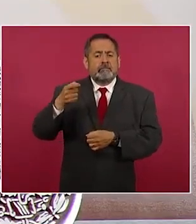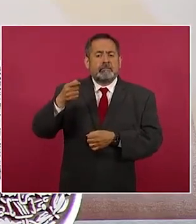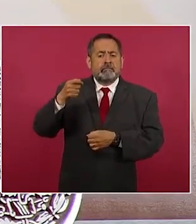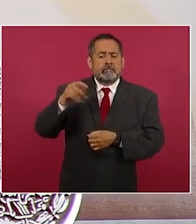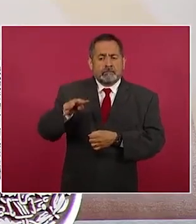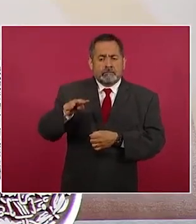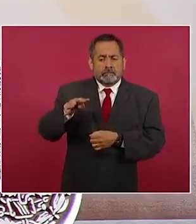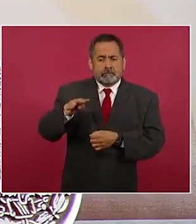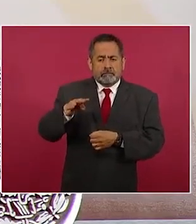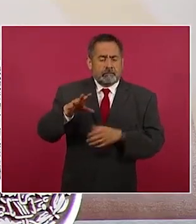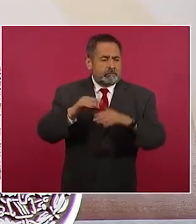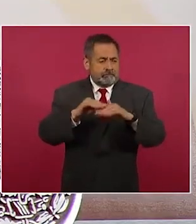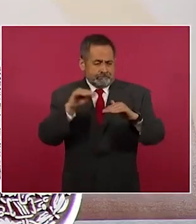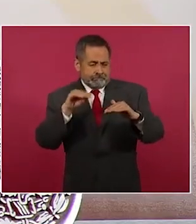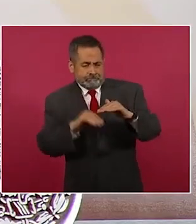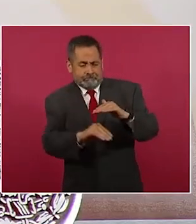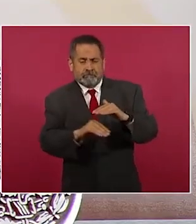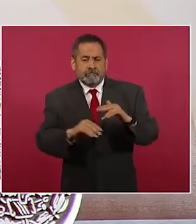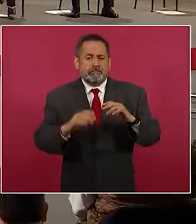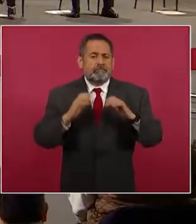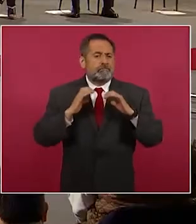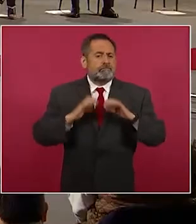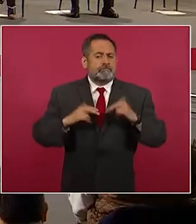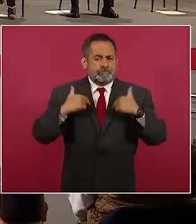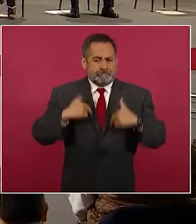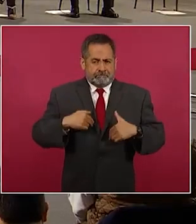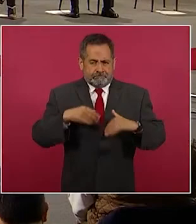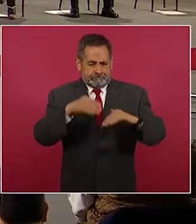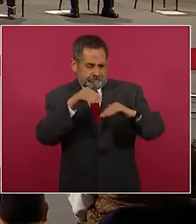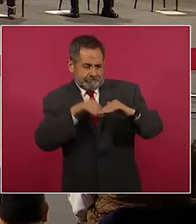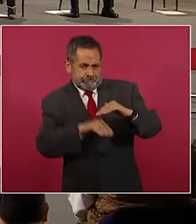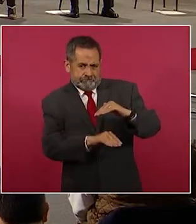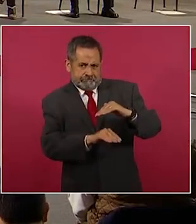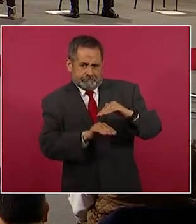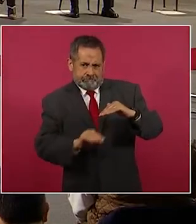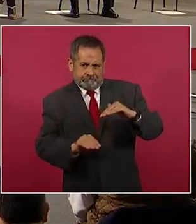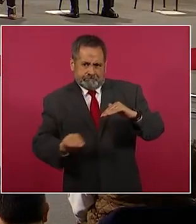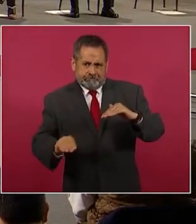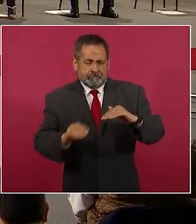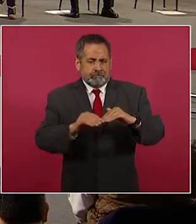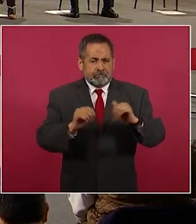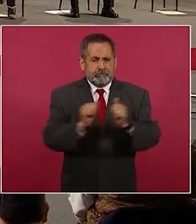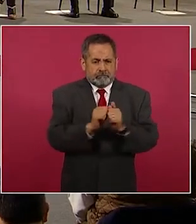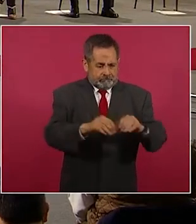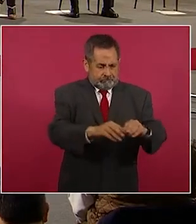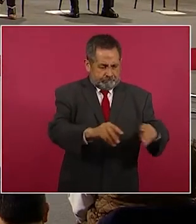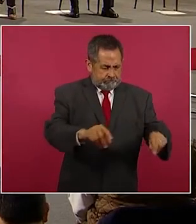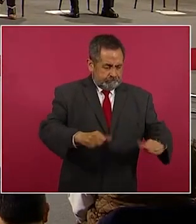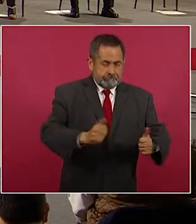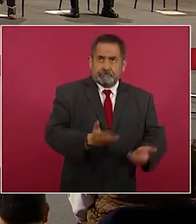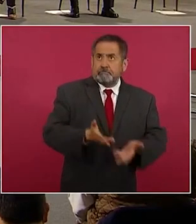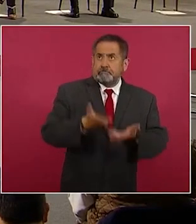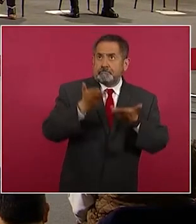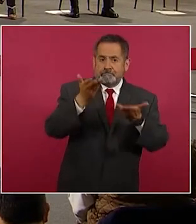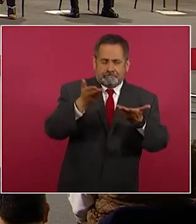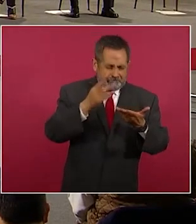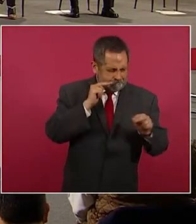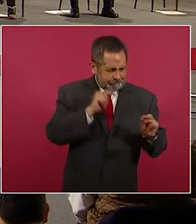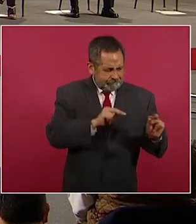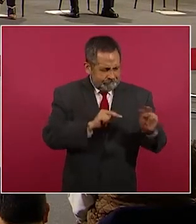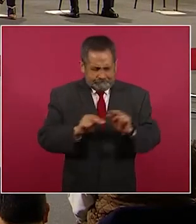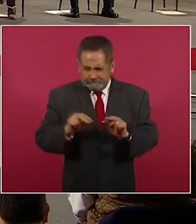enterramientos humanos, la mayoría de ellos con ofrendas que hemos podido ubicar